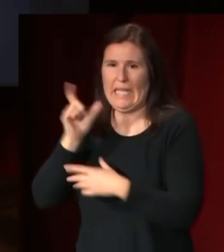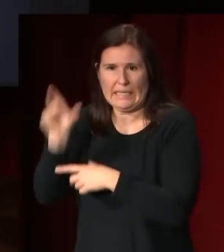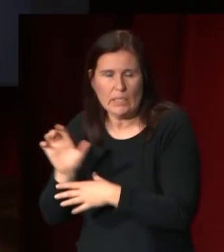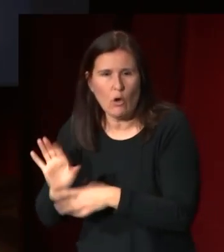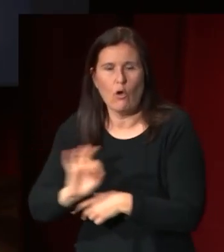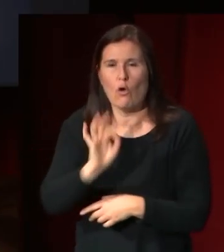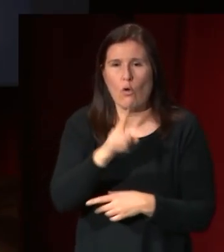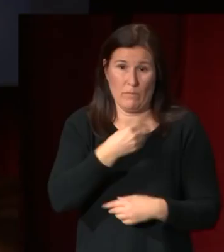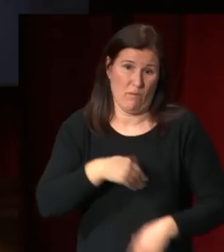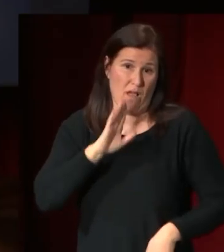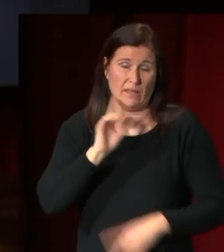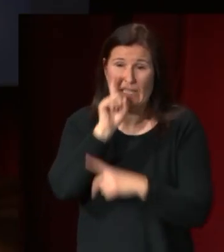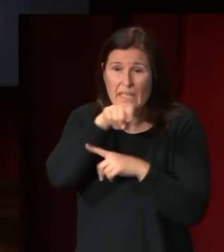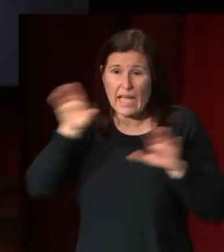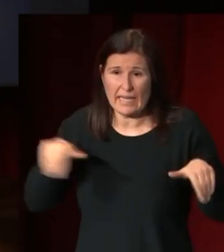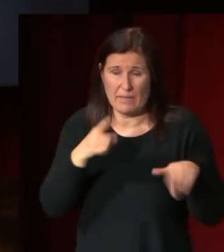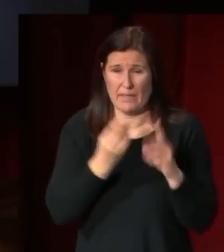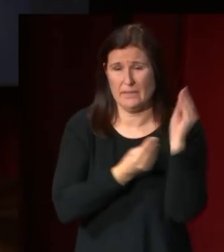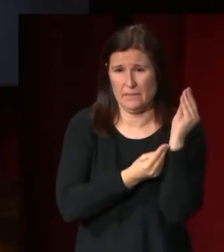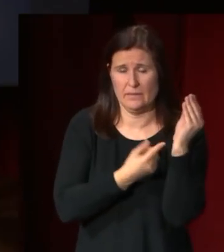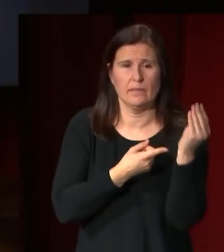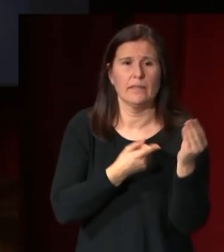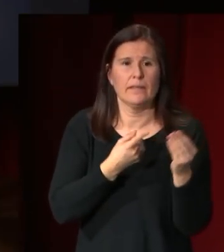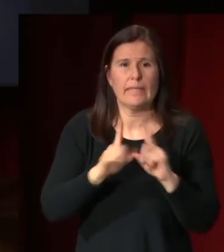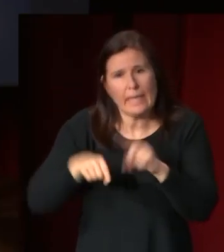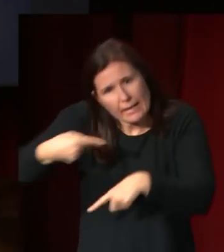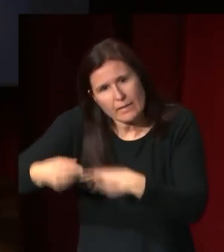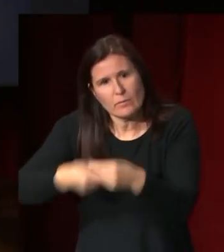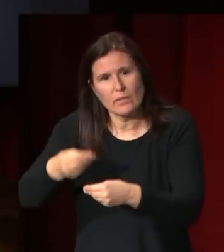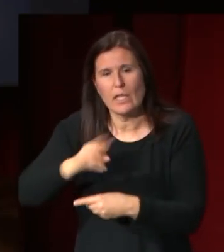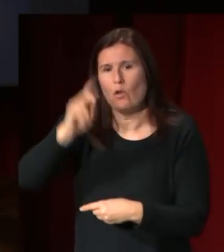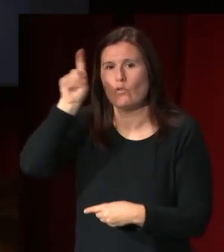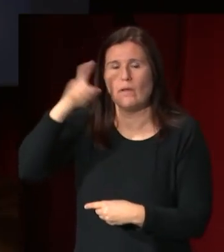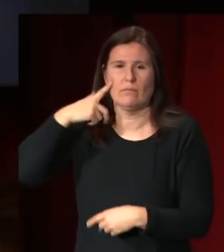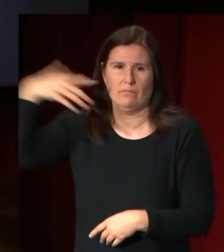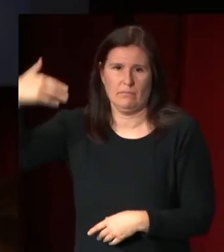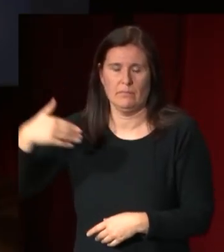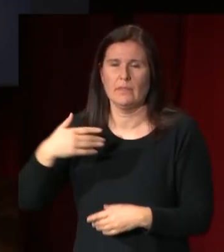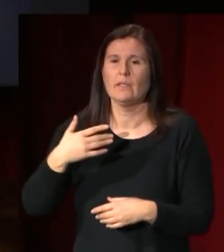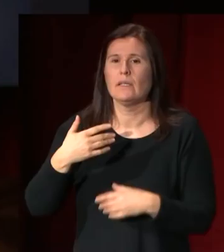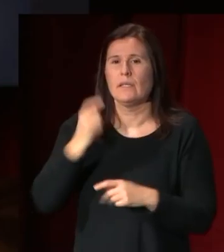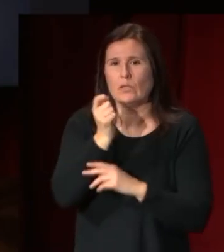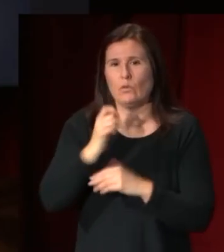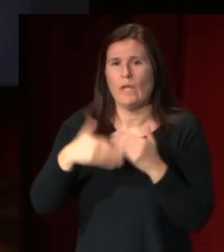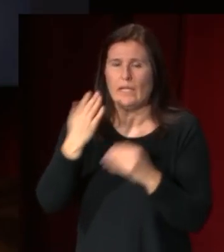caso como el Ganymedes que haría algo después el otro gran maestro de la escultura neoclásica que es Bertel